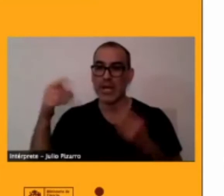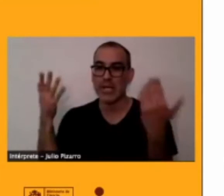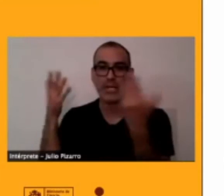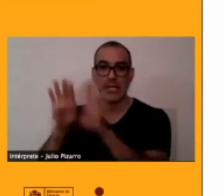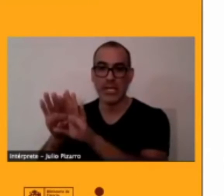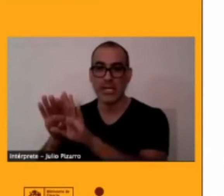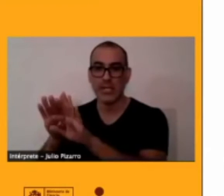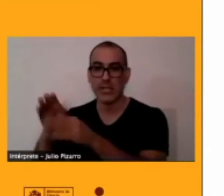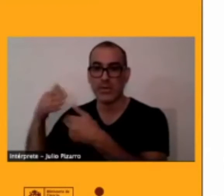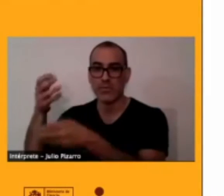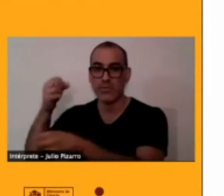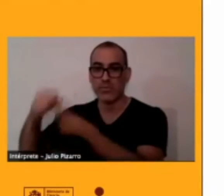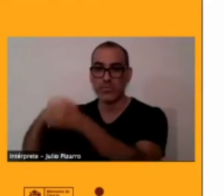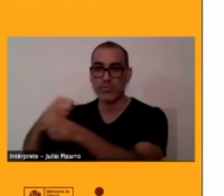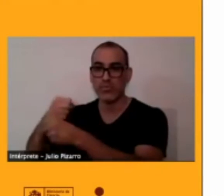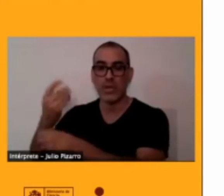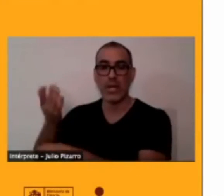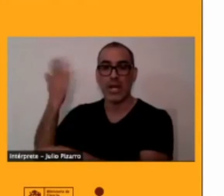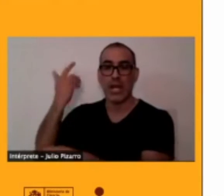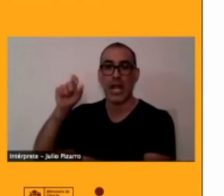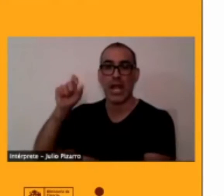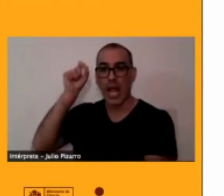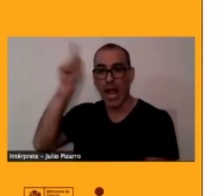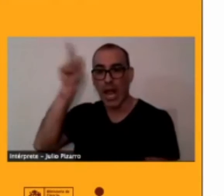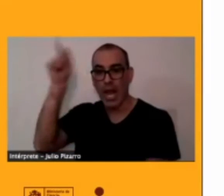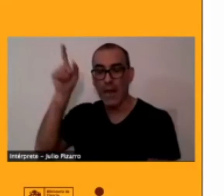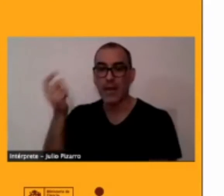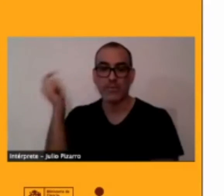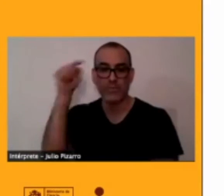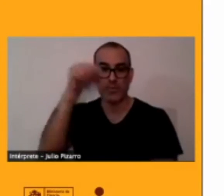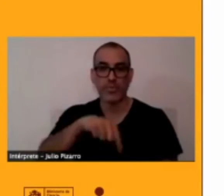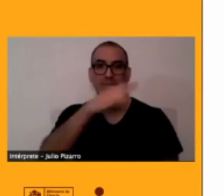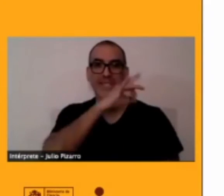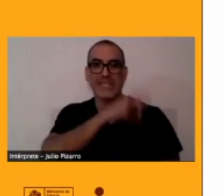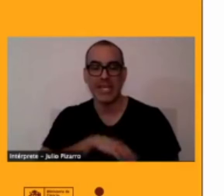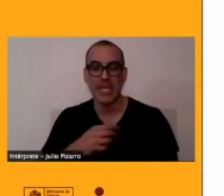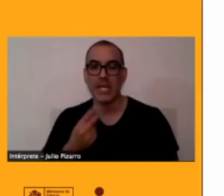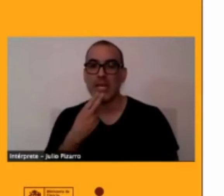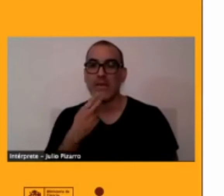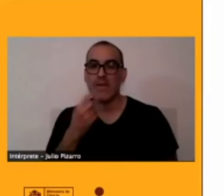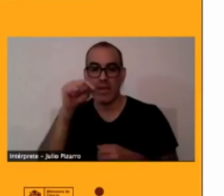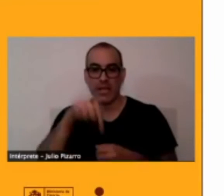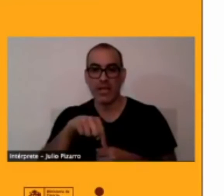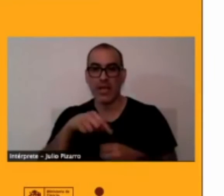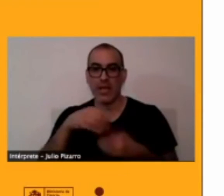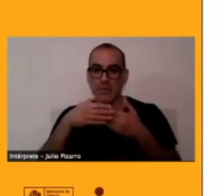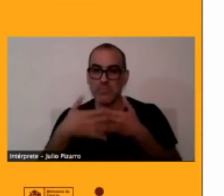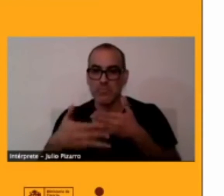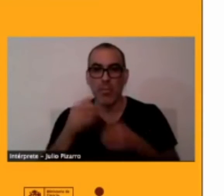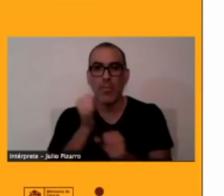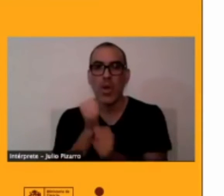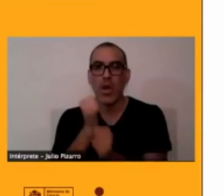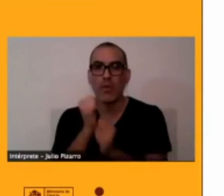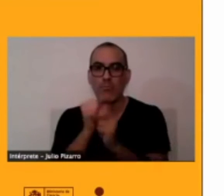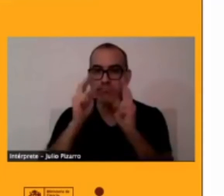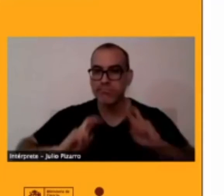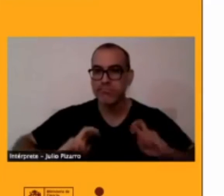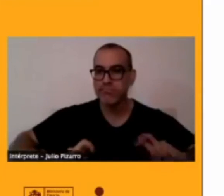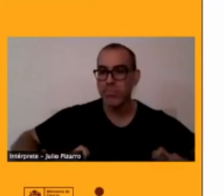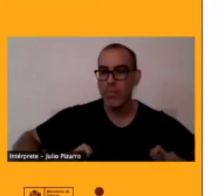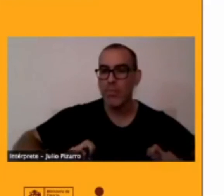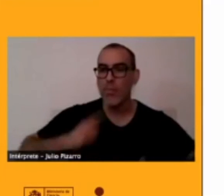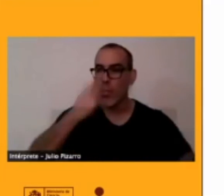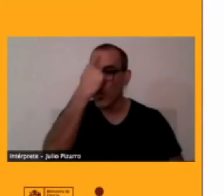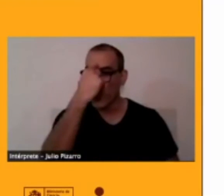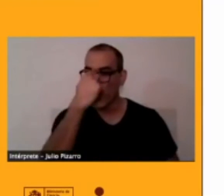su familia que ya estaba aquí, ella emigró a Chile y se asentó aquí y trabajó en un museo en Santiago.